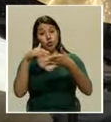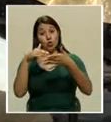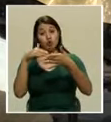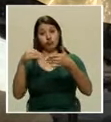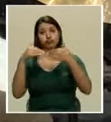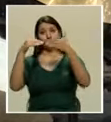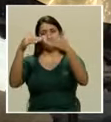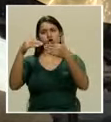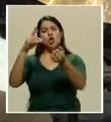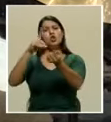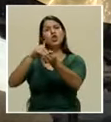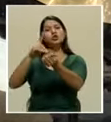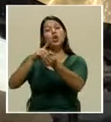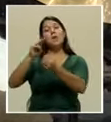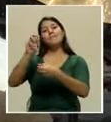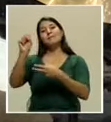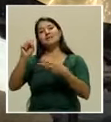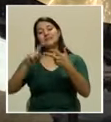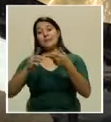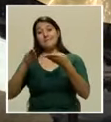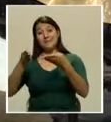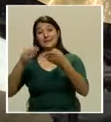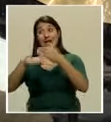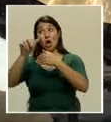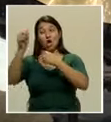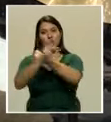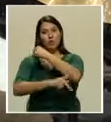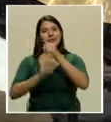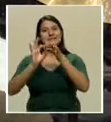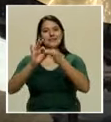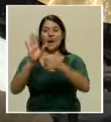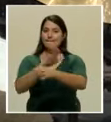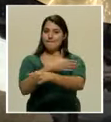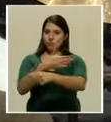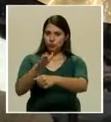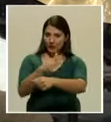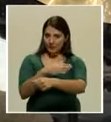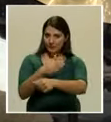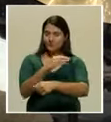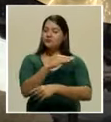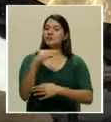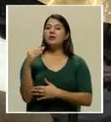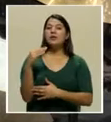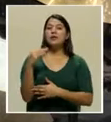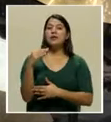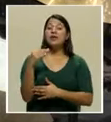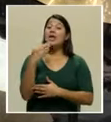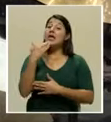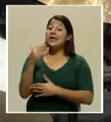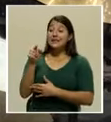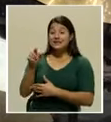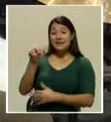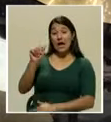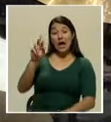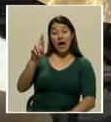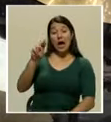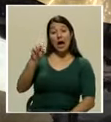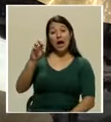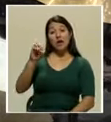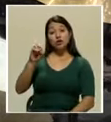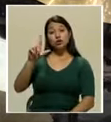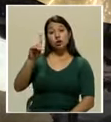doctorado, maestría y bachillerato en el extranjero de música. Y gracias a Don Arnoldo,